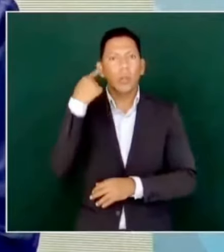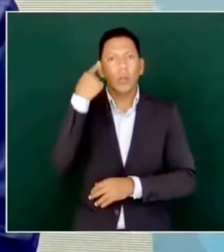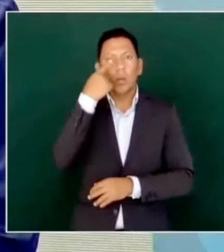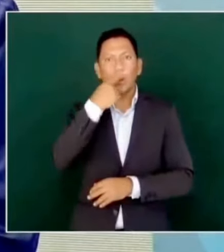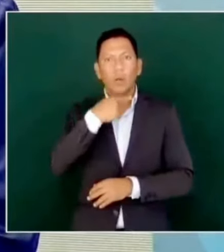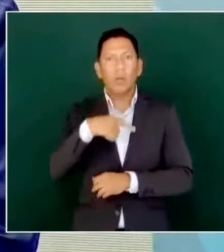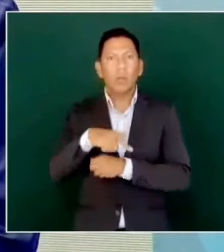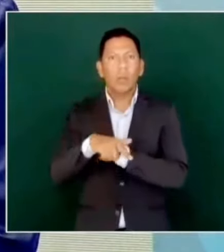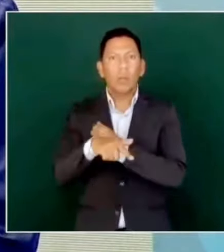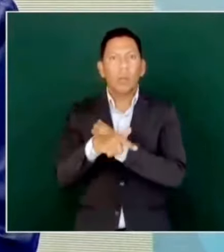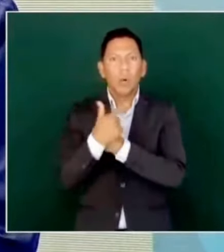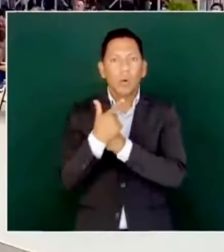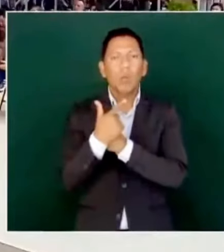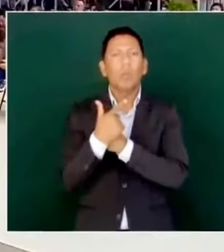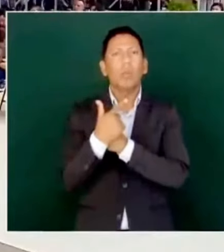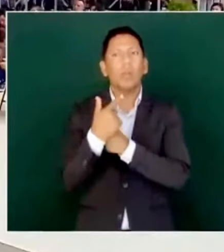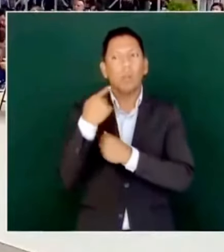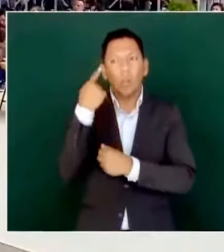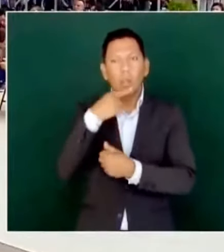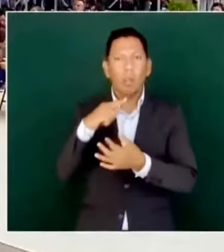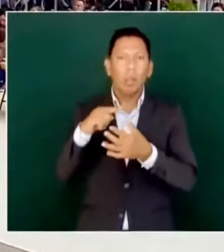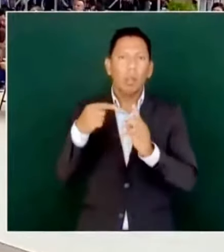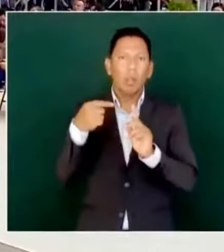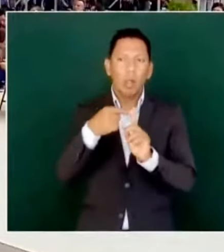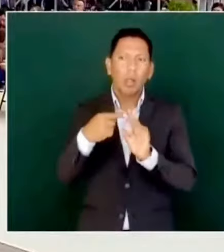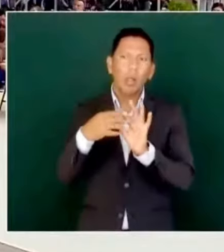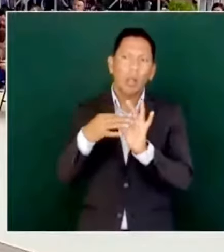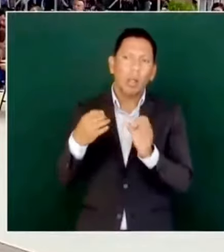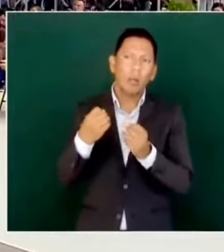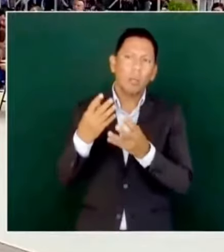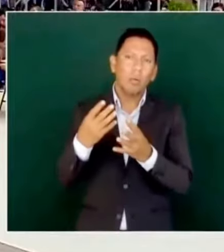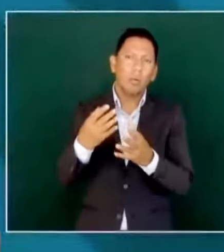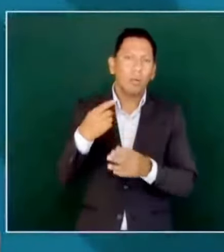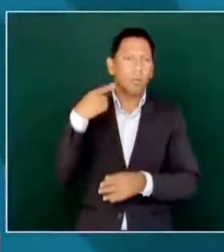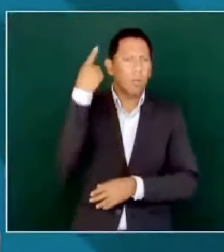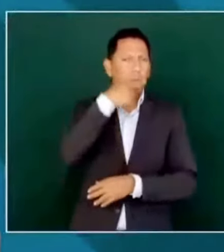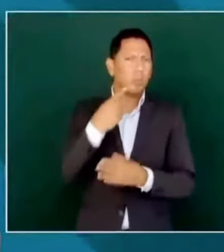muchas horas.